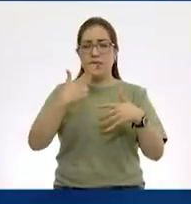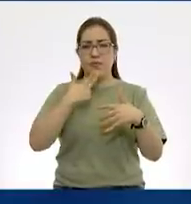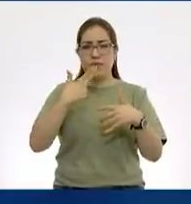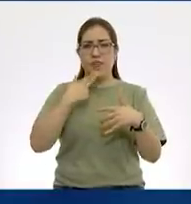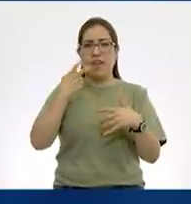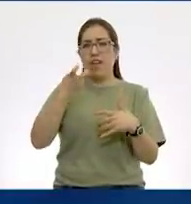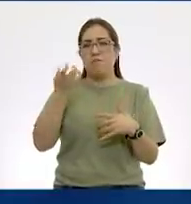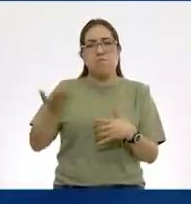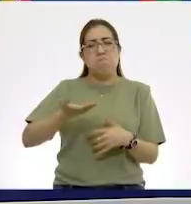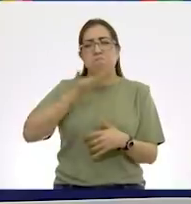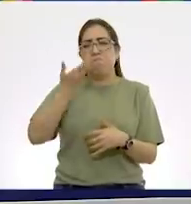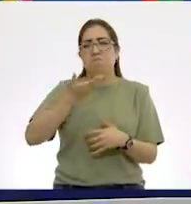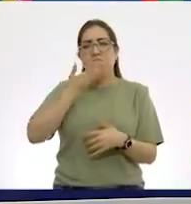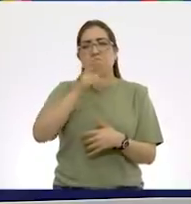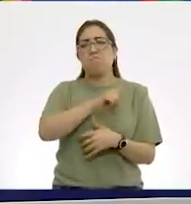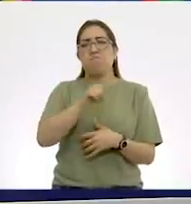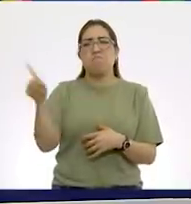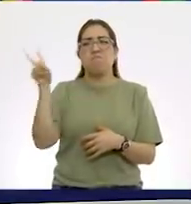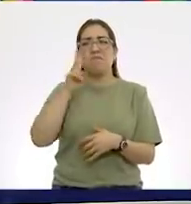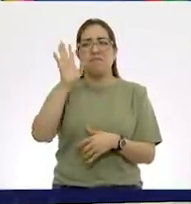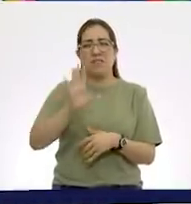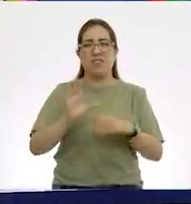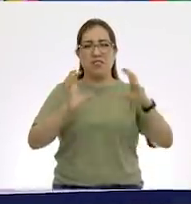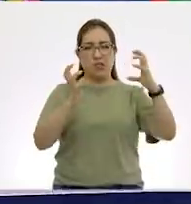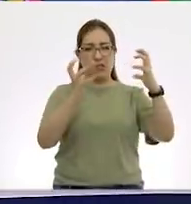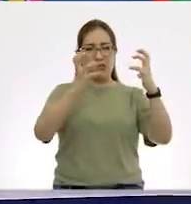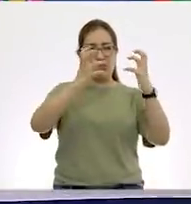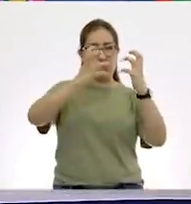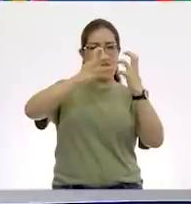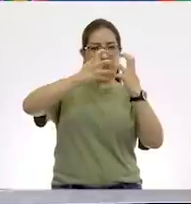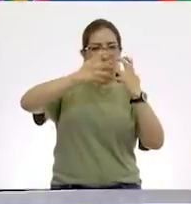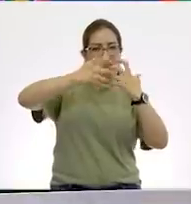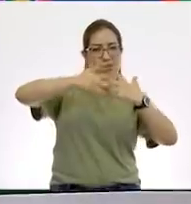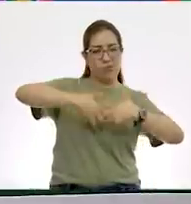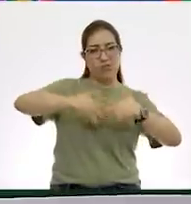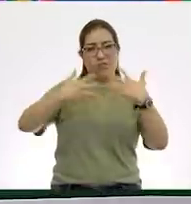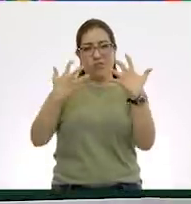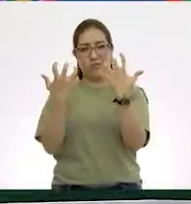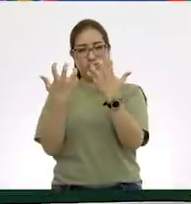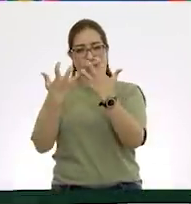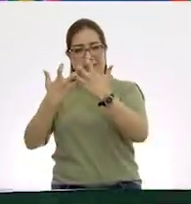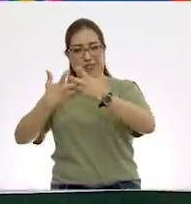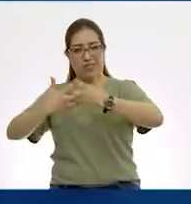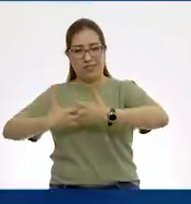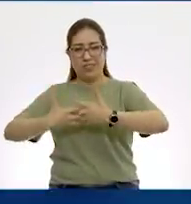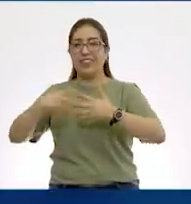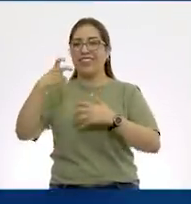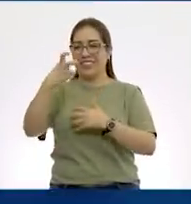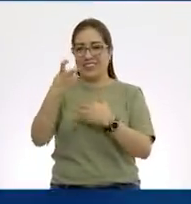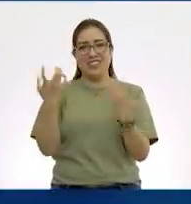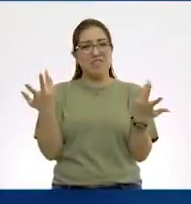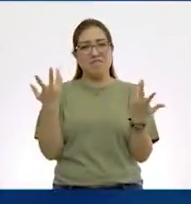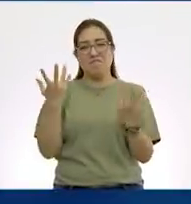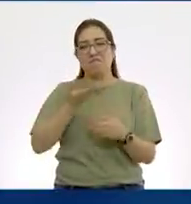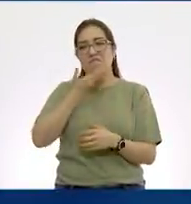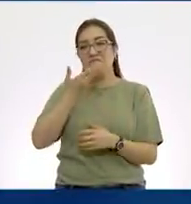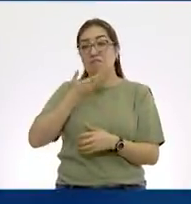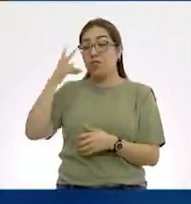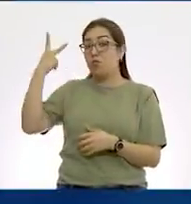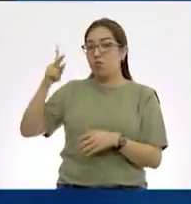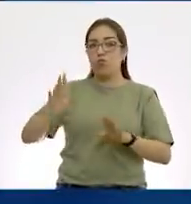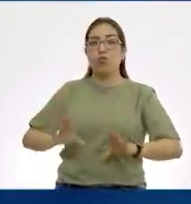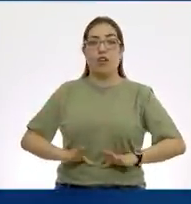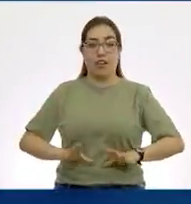comúnmente vemos como muchos engranes. Andale. Y es una de las características de un reloj analógico.